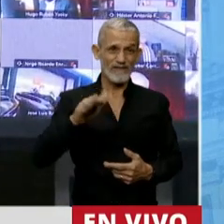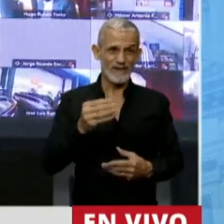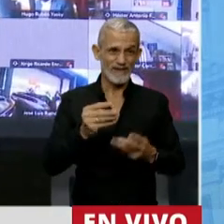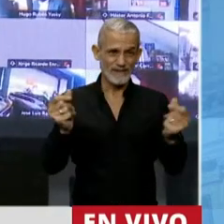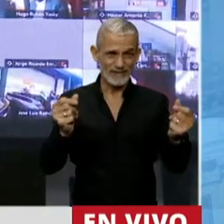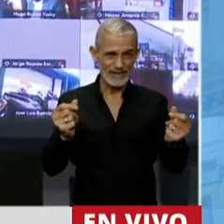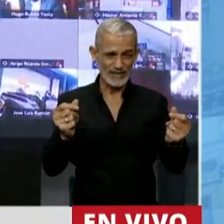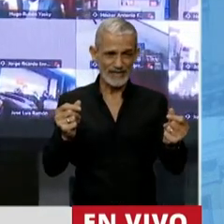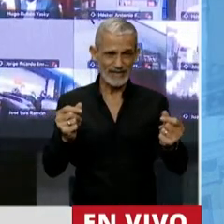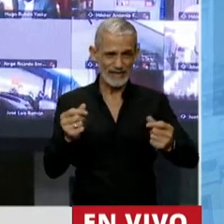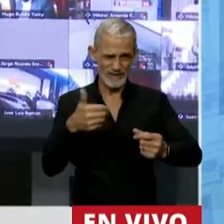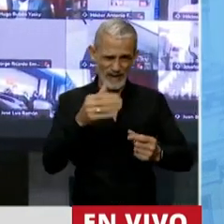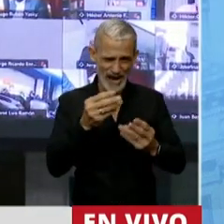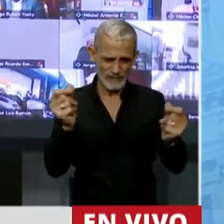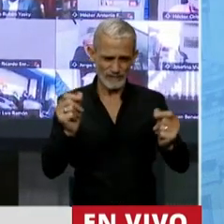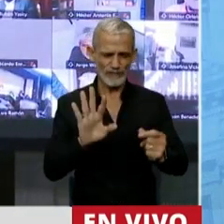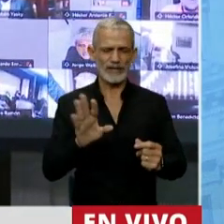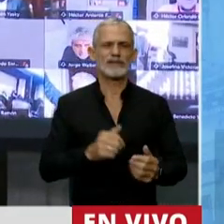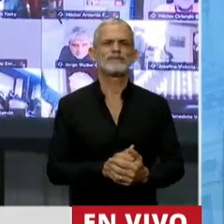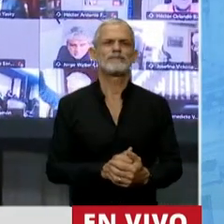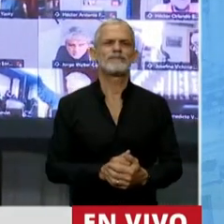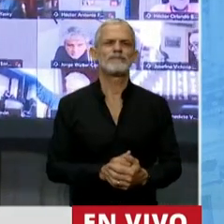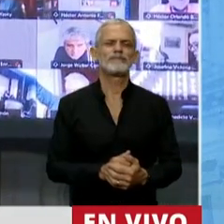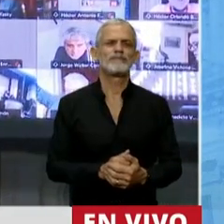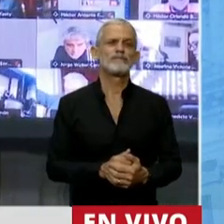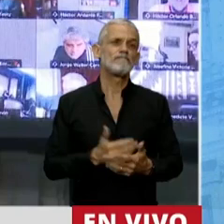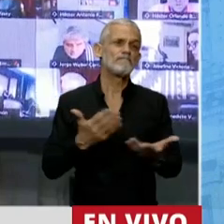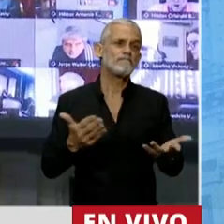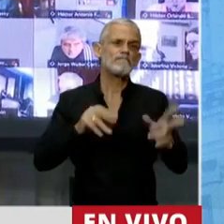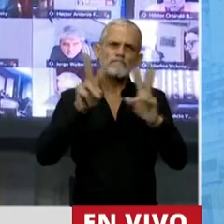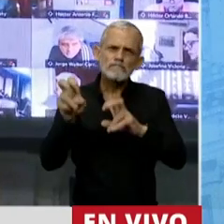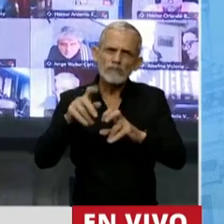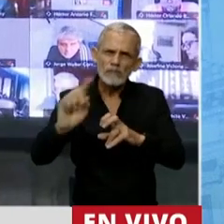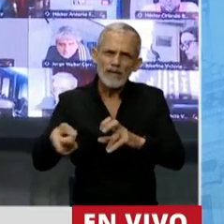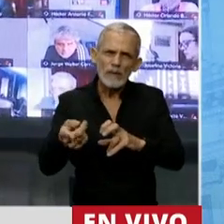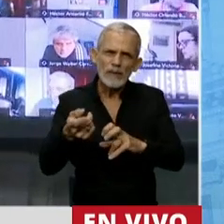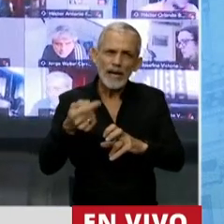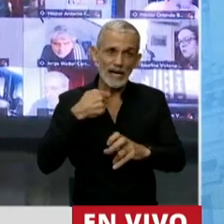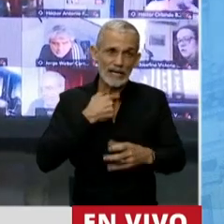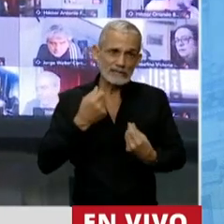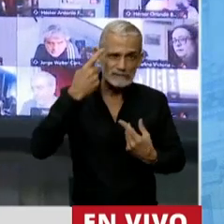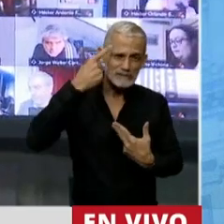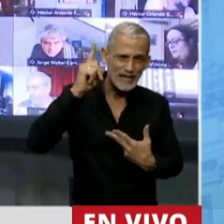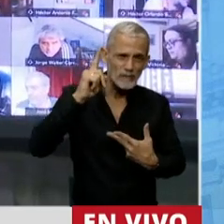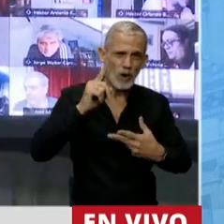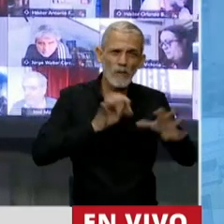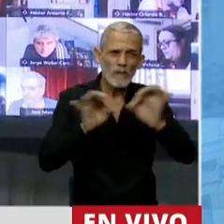voy a terminando, Presidente. Por otro lado, creemos que este proyecto legisla